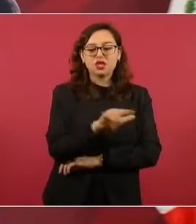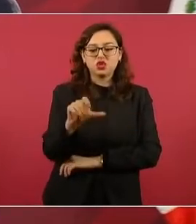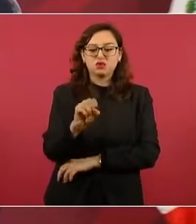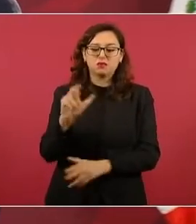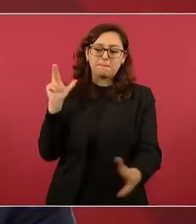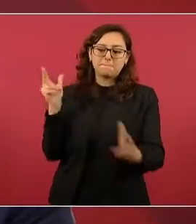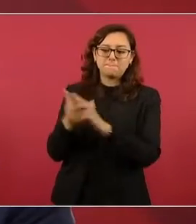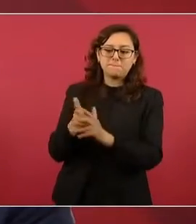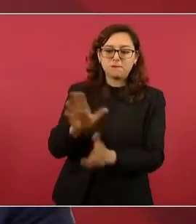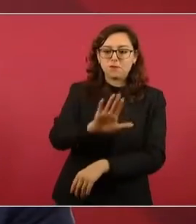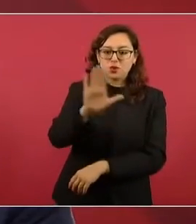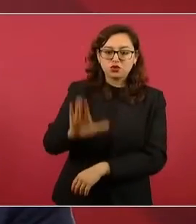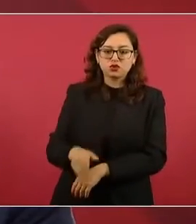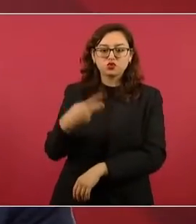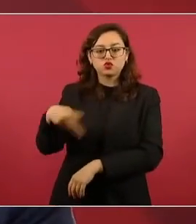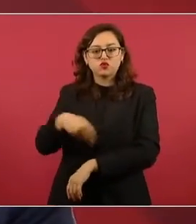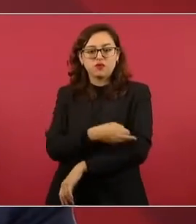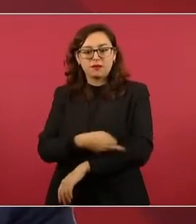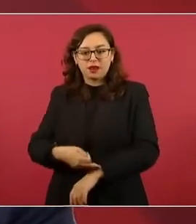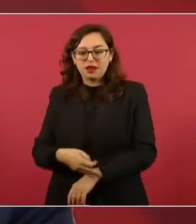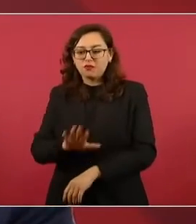y de su familia.